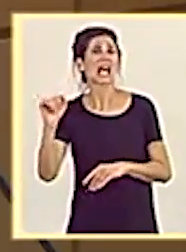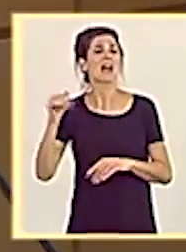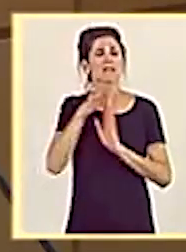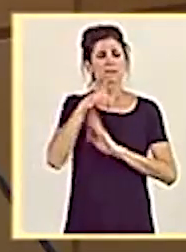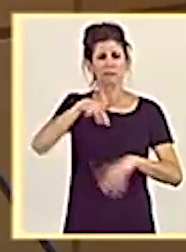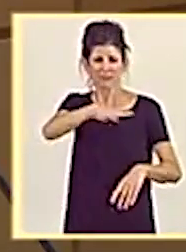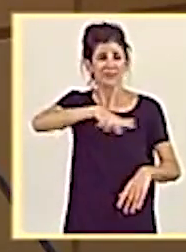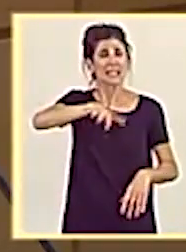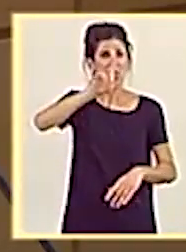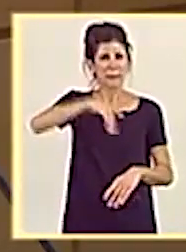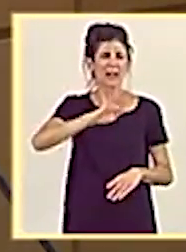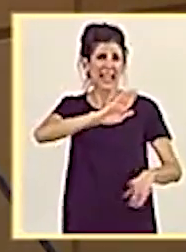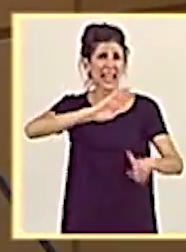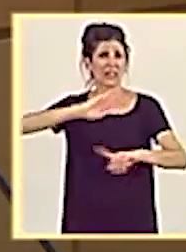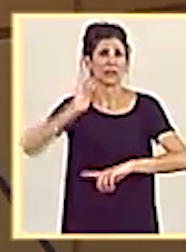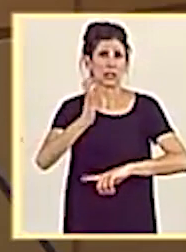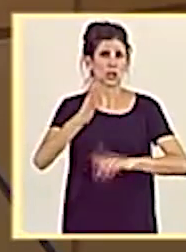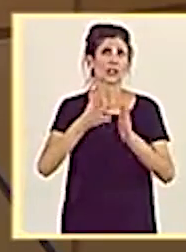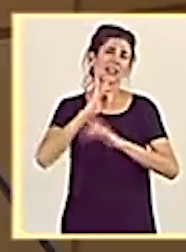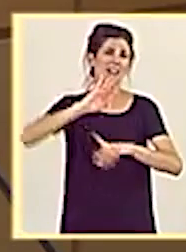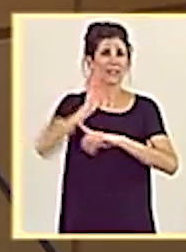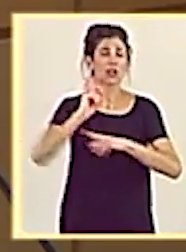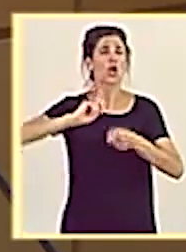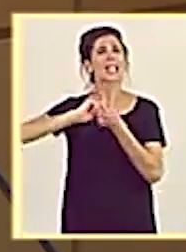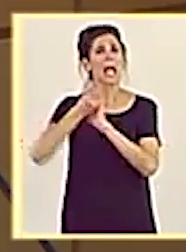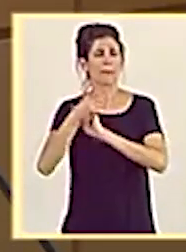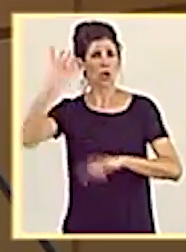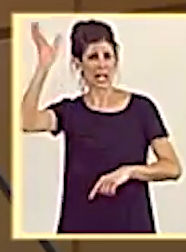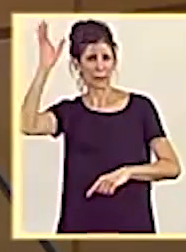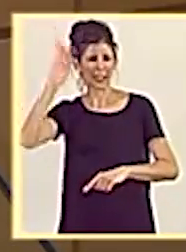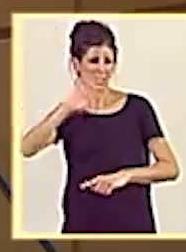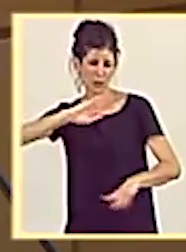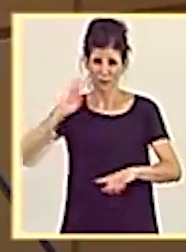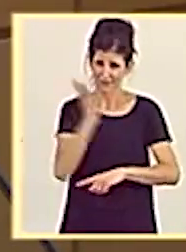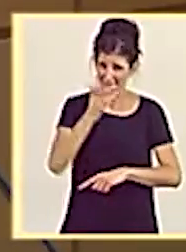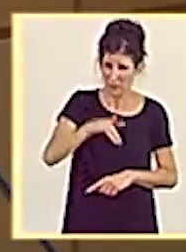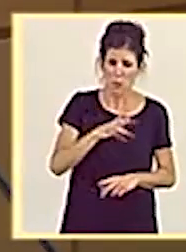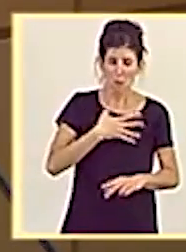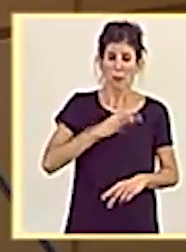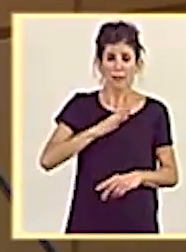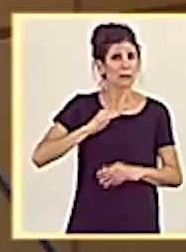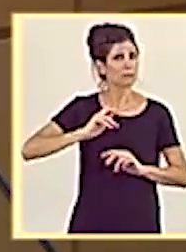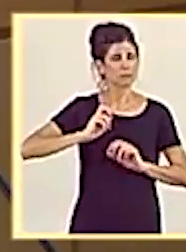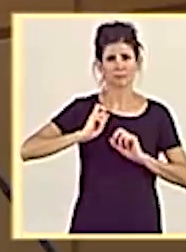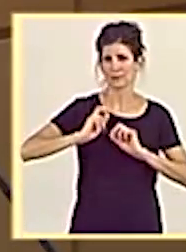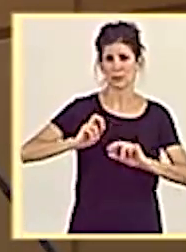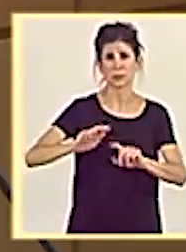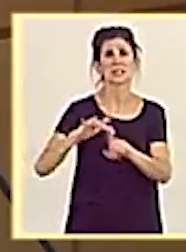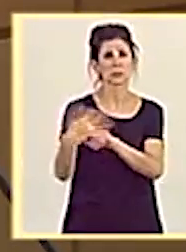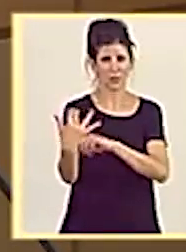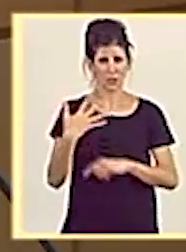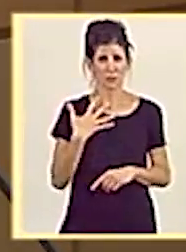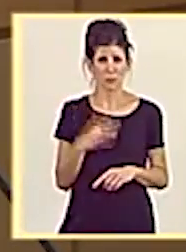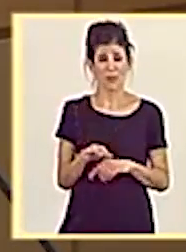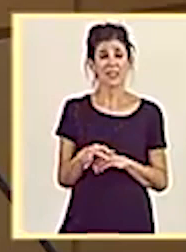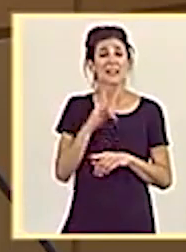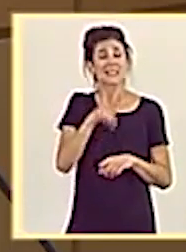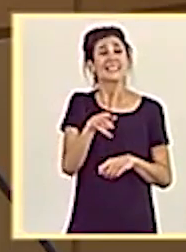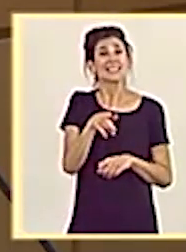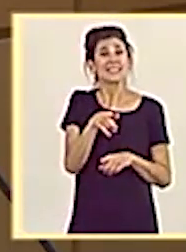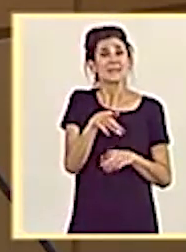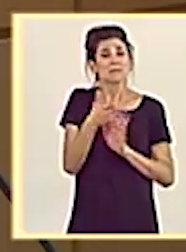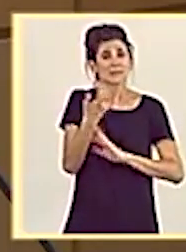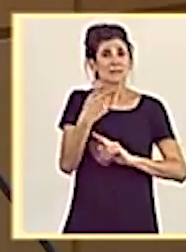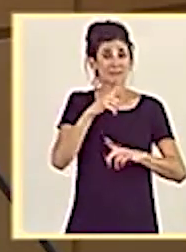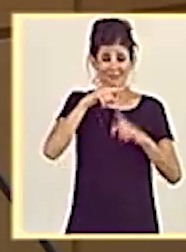los efectos del cambio climático y se puede empeorar aún más la situación. Pero todas estas